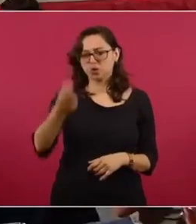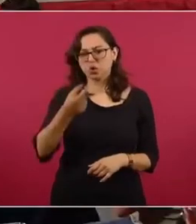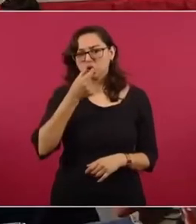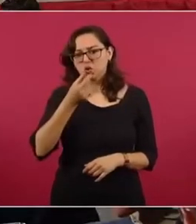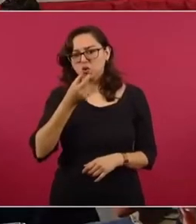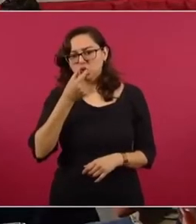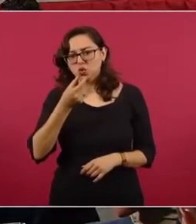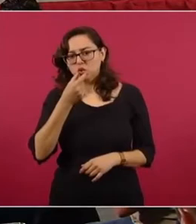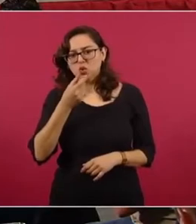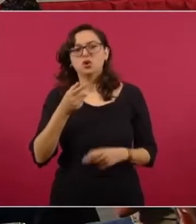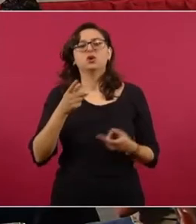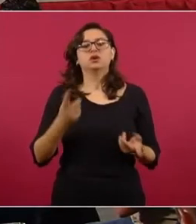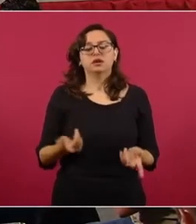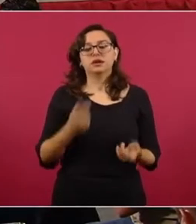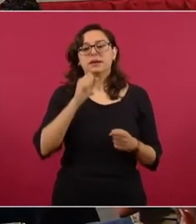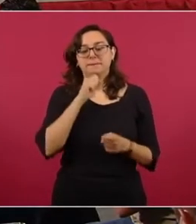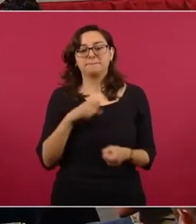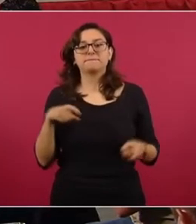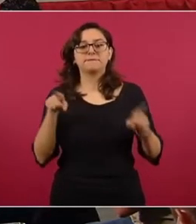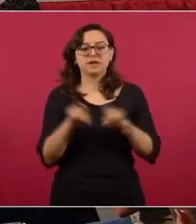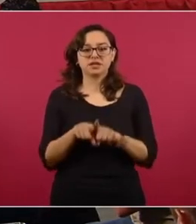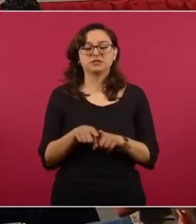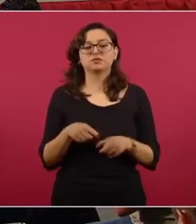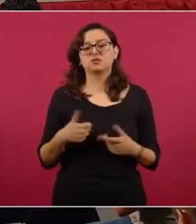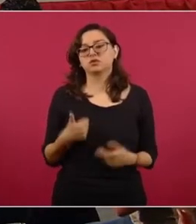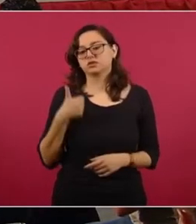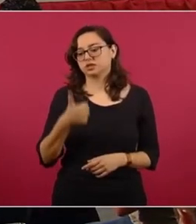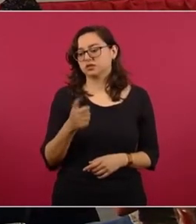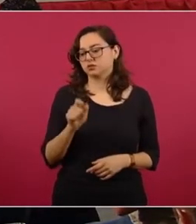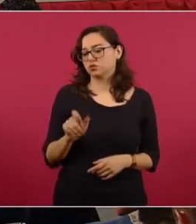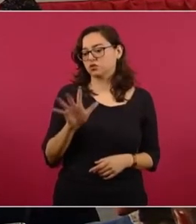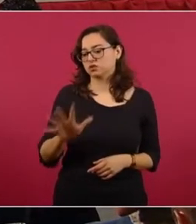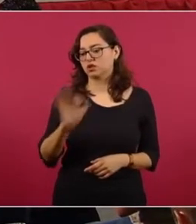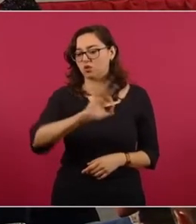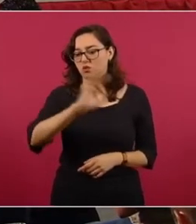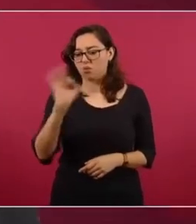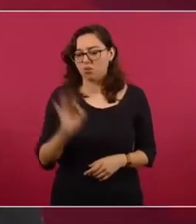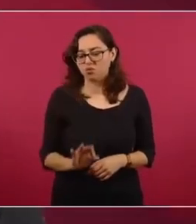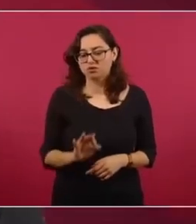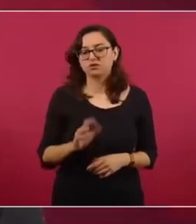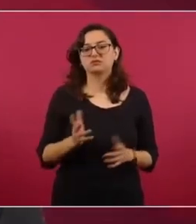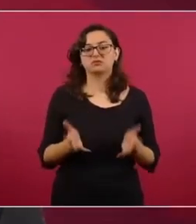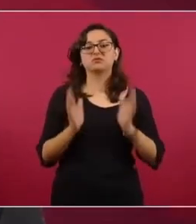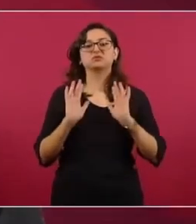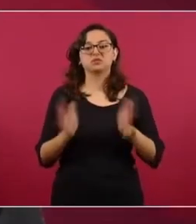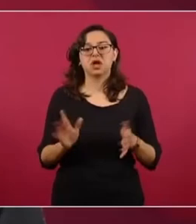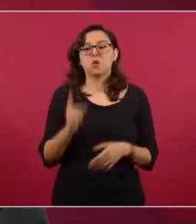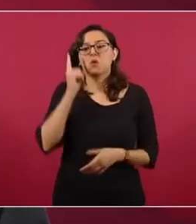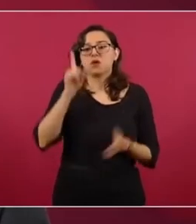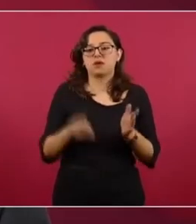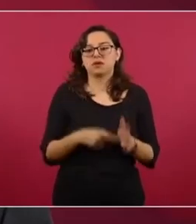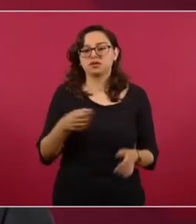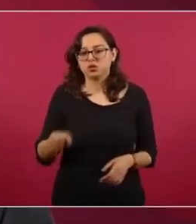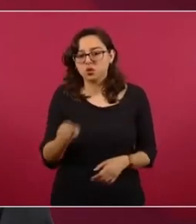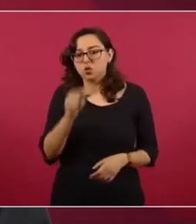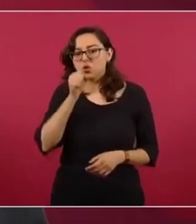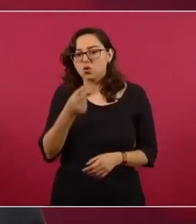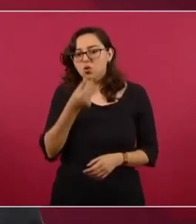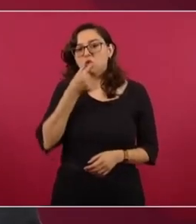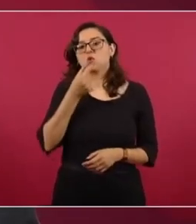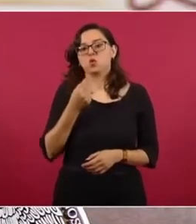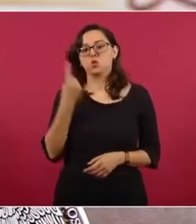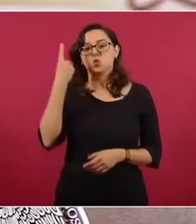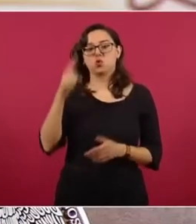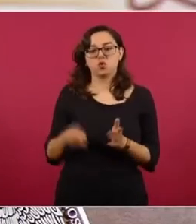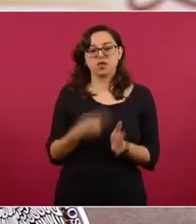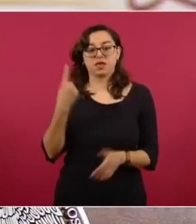y crecientemente, por el momento 6.5 por ciento, ya al menos lo han probado alguna vez. Y esto incluye, como ya dije,